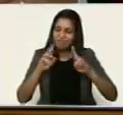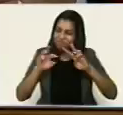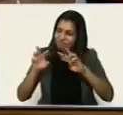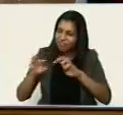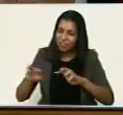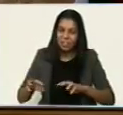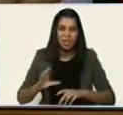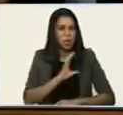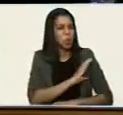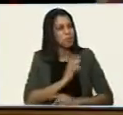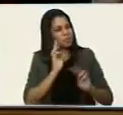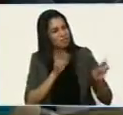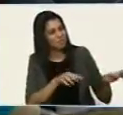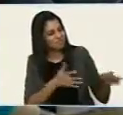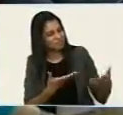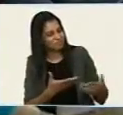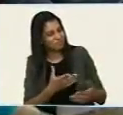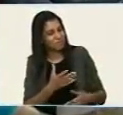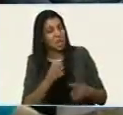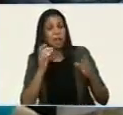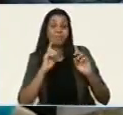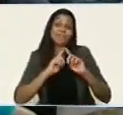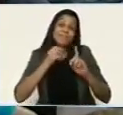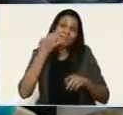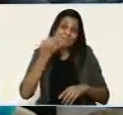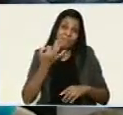porque esto autocríticamente, ¿no?